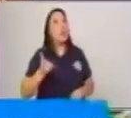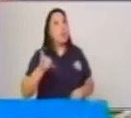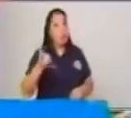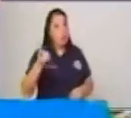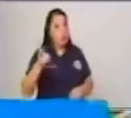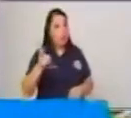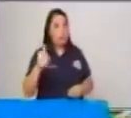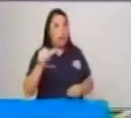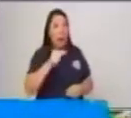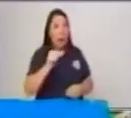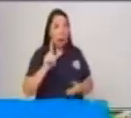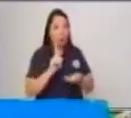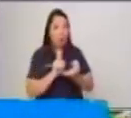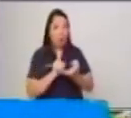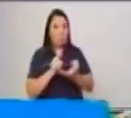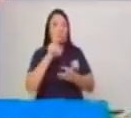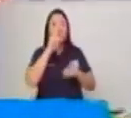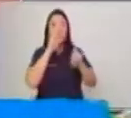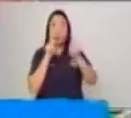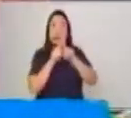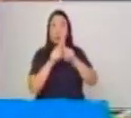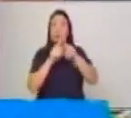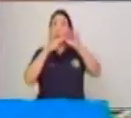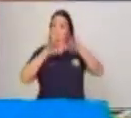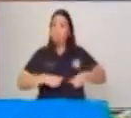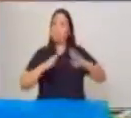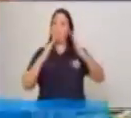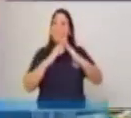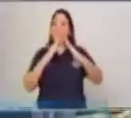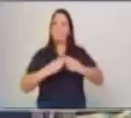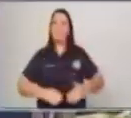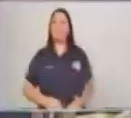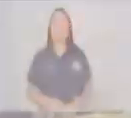Y recuerden también, quédate en casa.